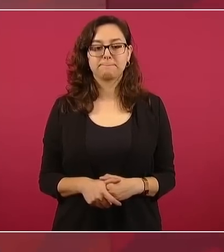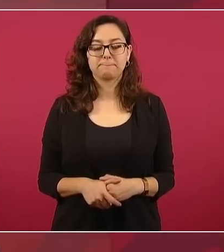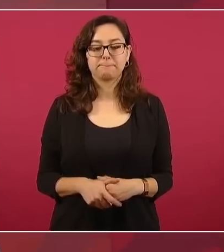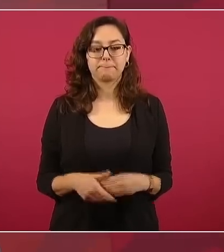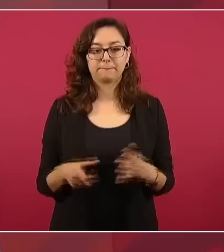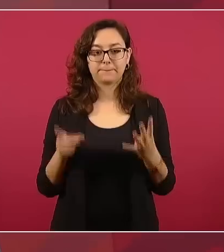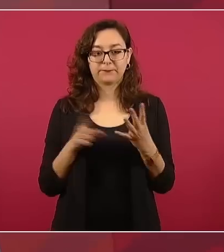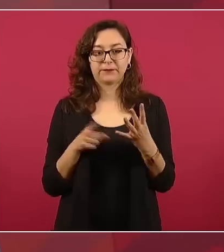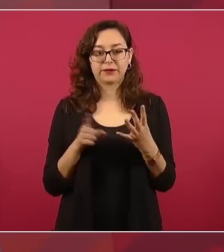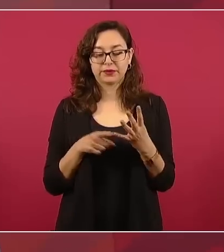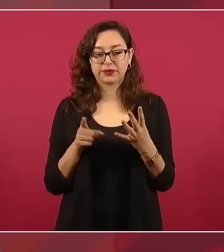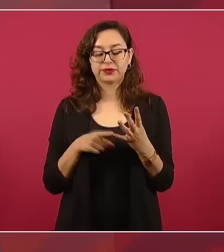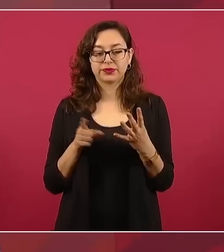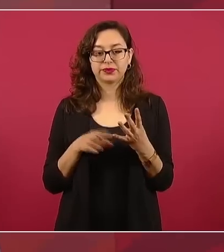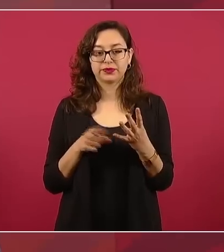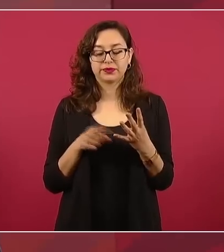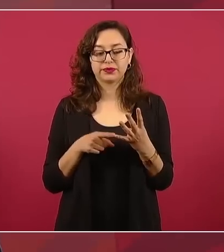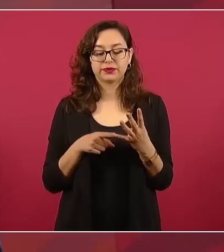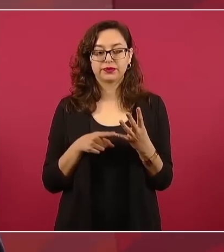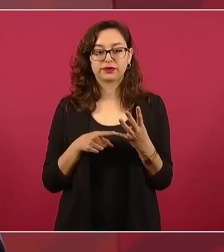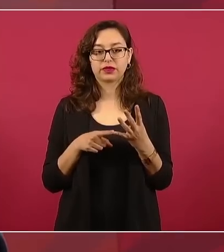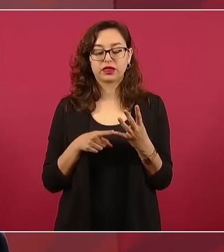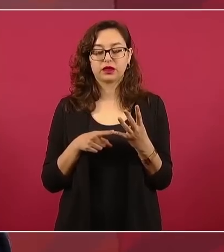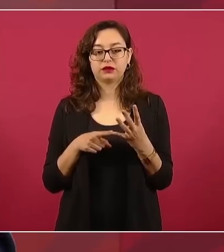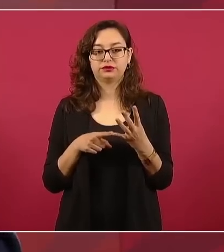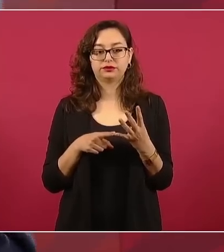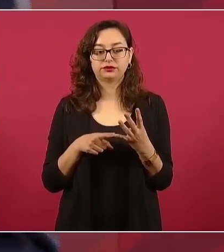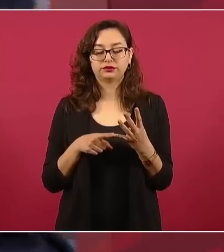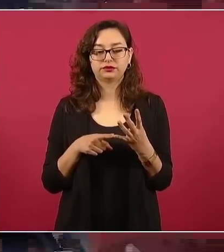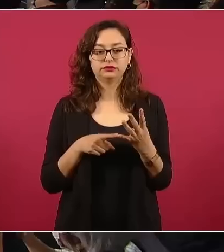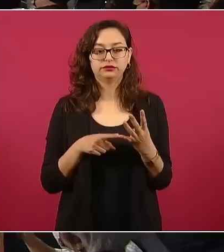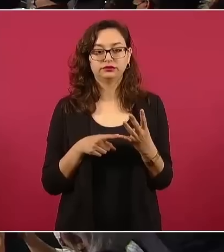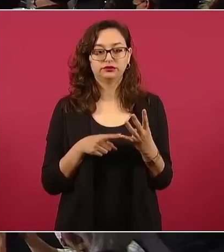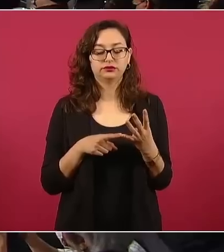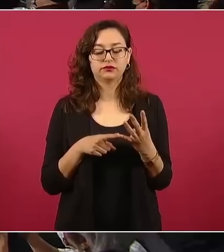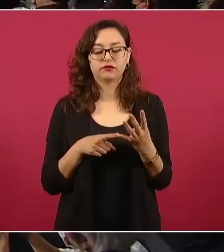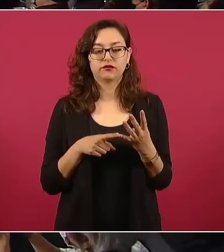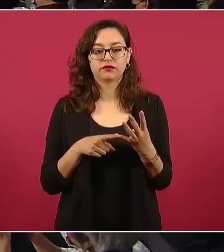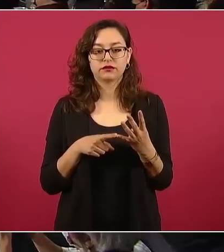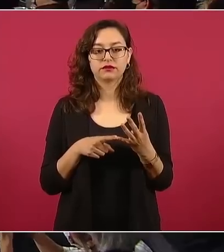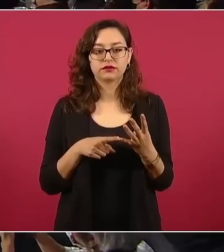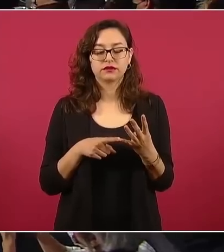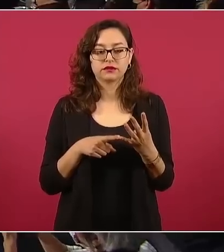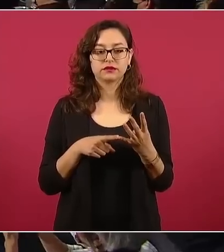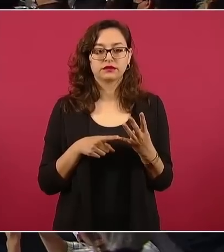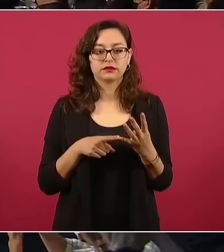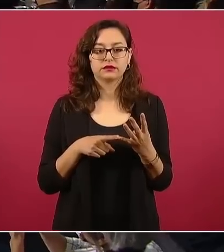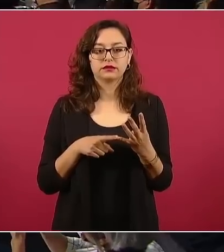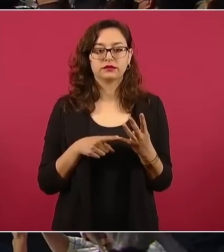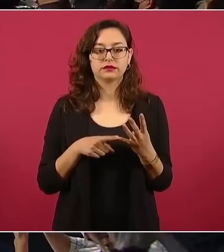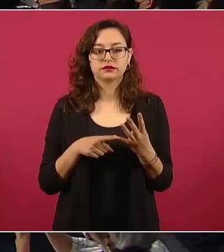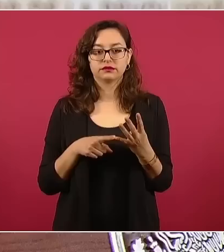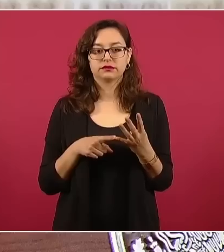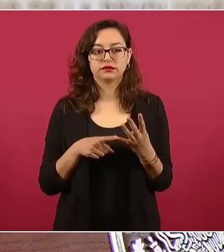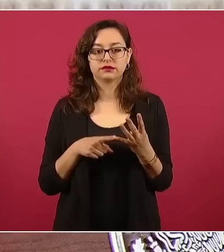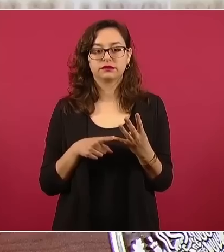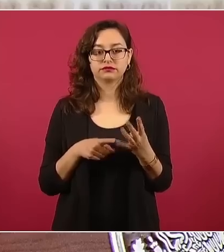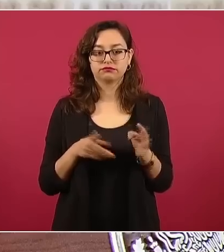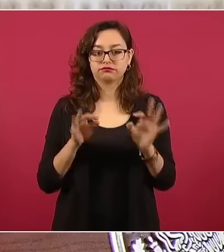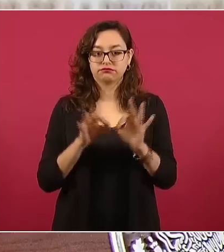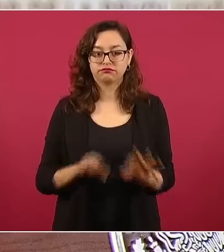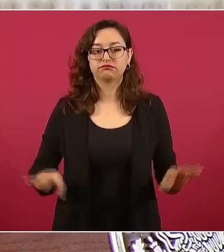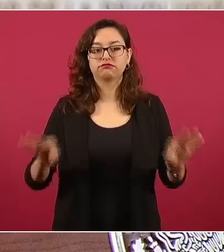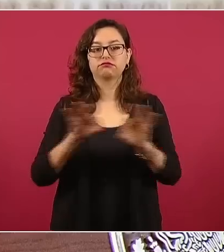destacar que se ha mantenido el programa de